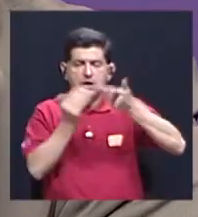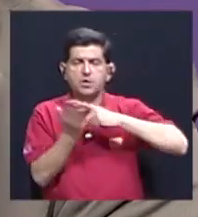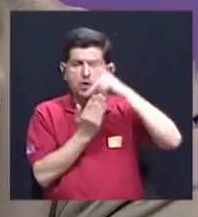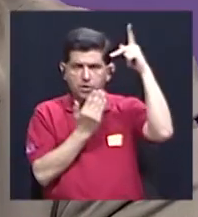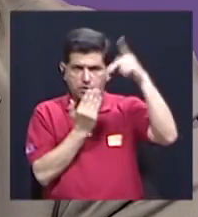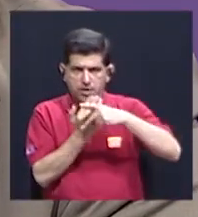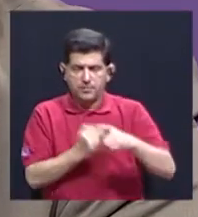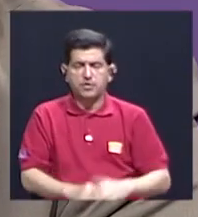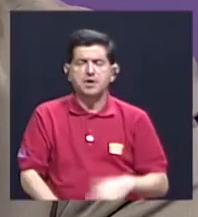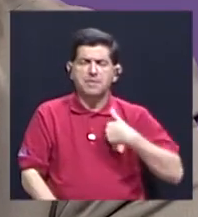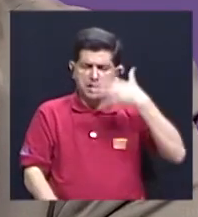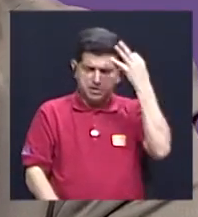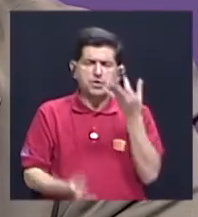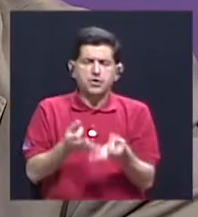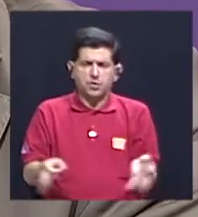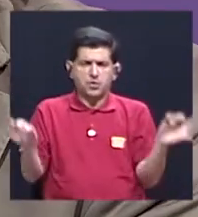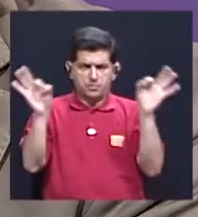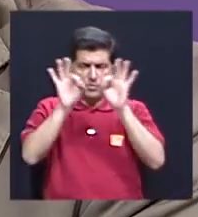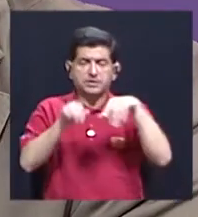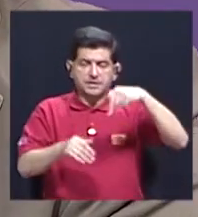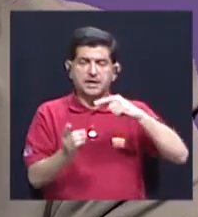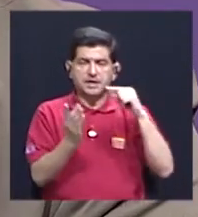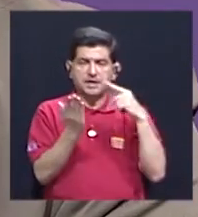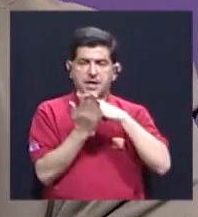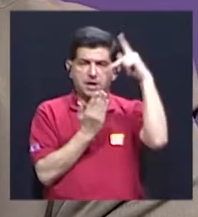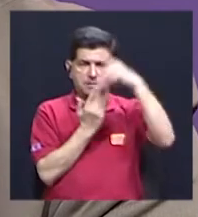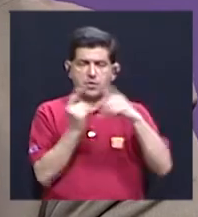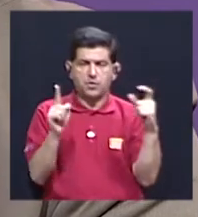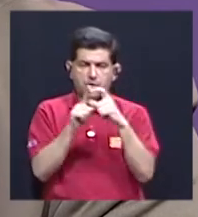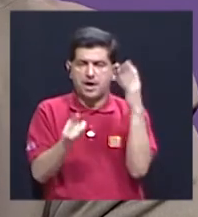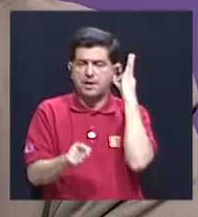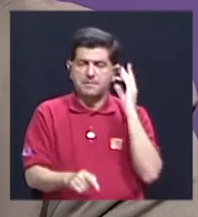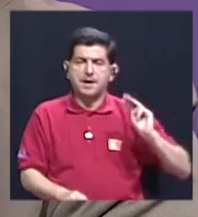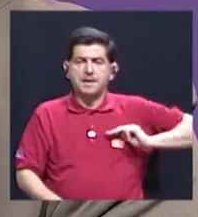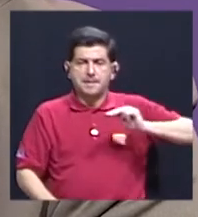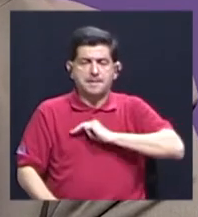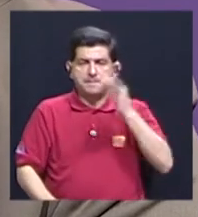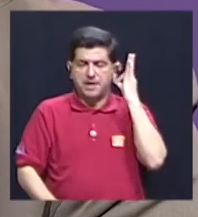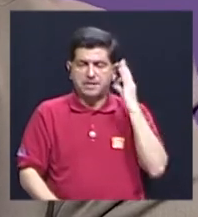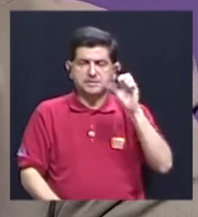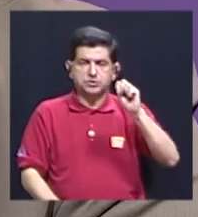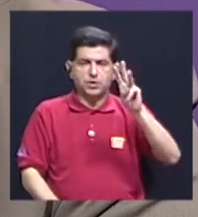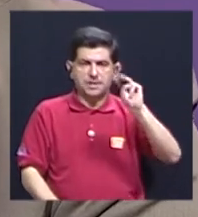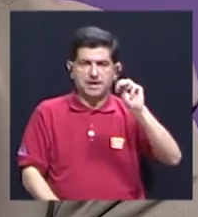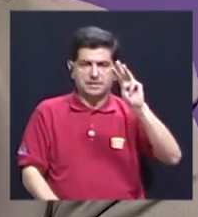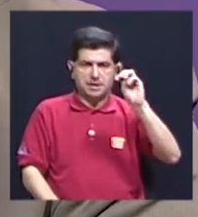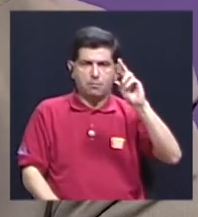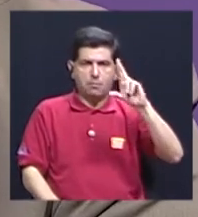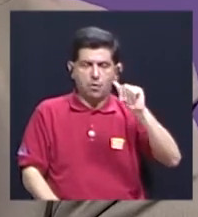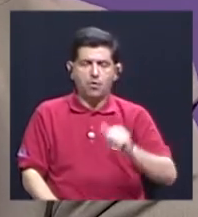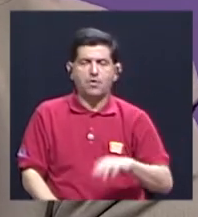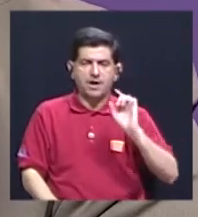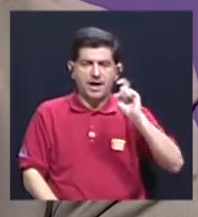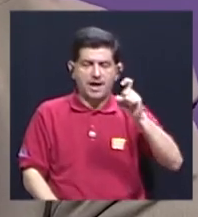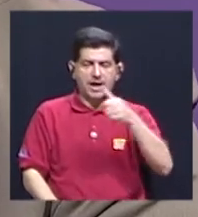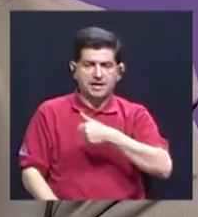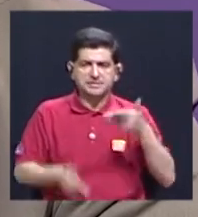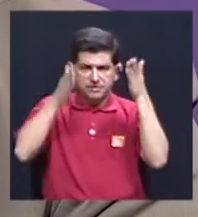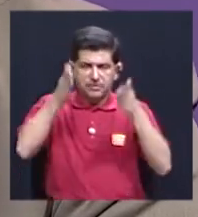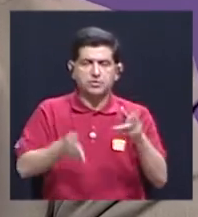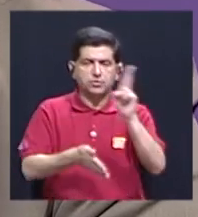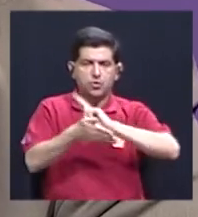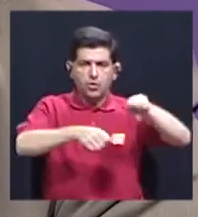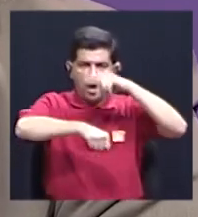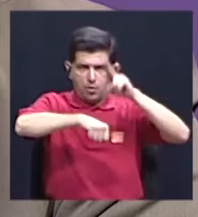programa sobre ese protocolo, que me parece que es muy valioso. Estamos en Palabra de Mujer con nuestra ministra Sonia Marta Mora, el rector de la Universidad Nacional, y